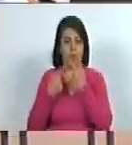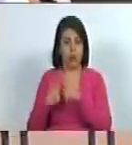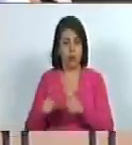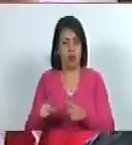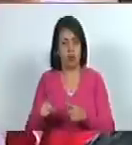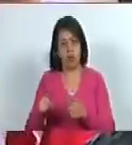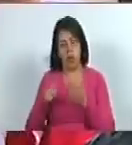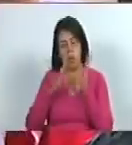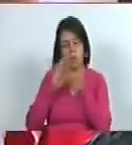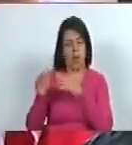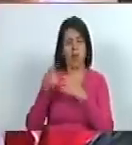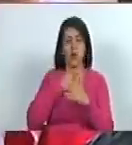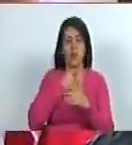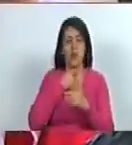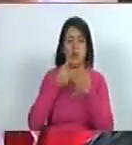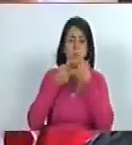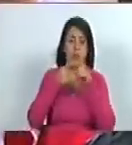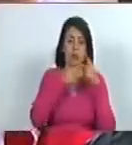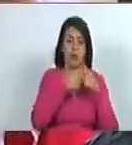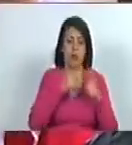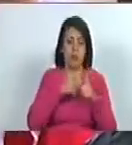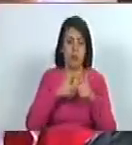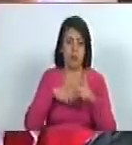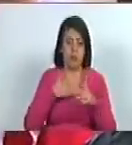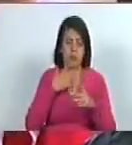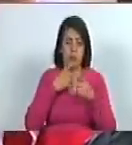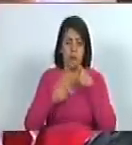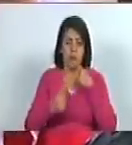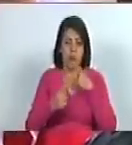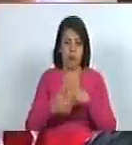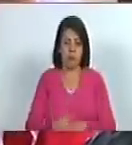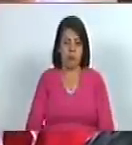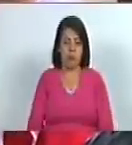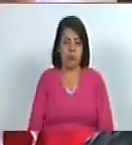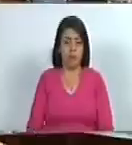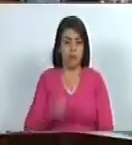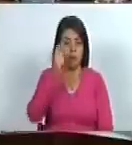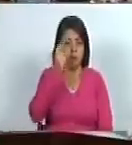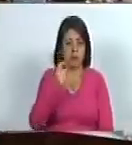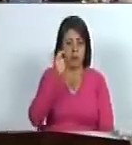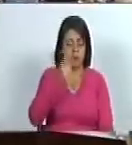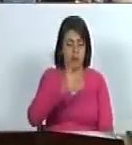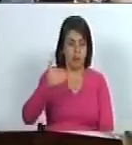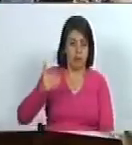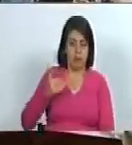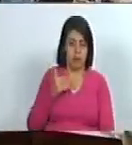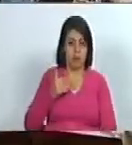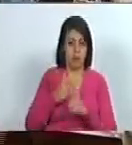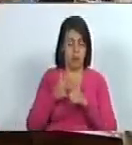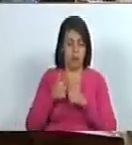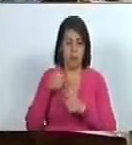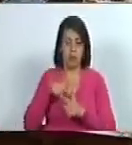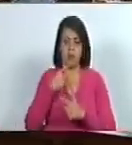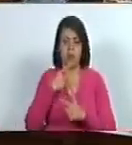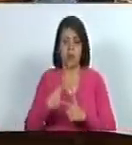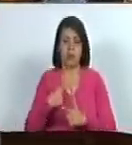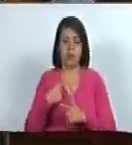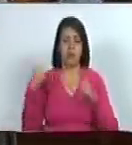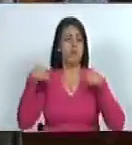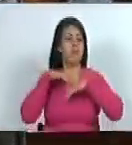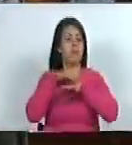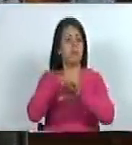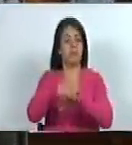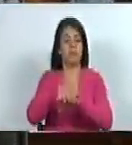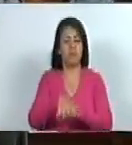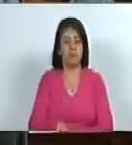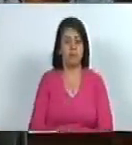tradicionales y bien como expresaba el diputado que me antecedió en una fusión